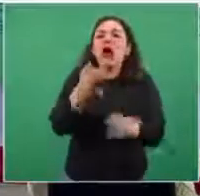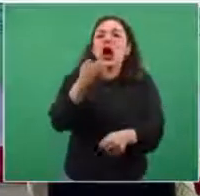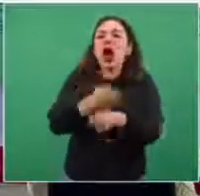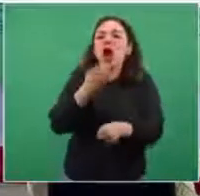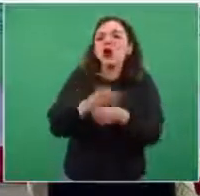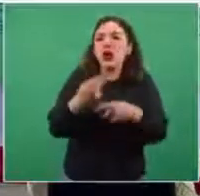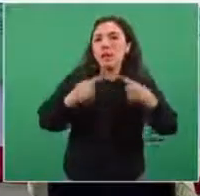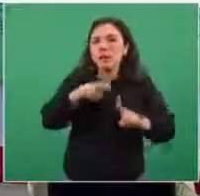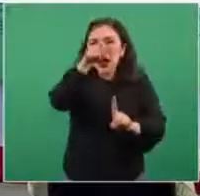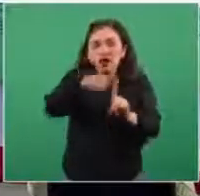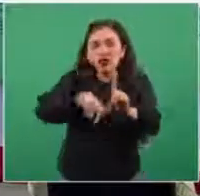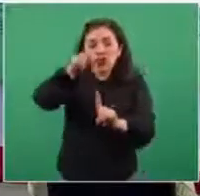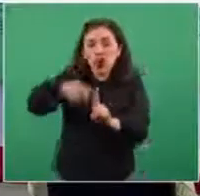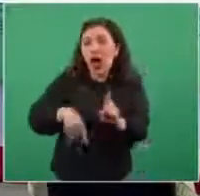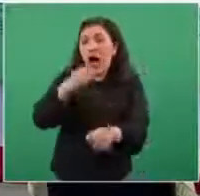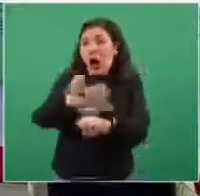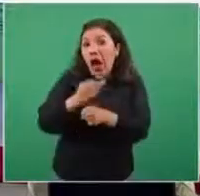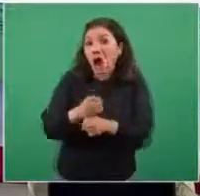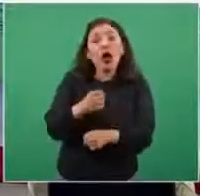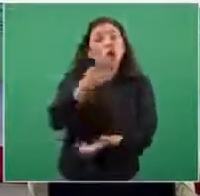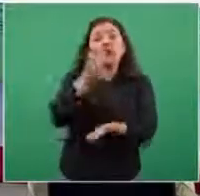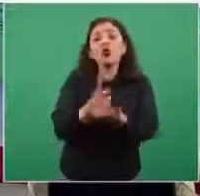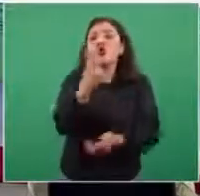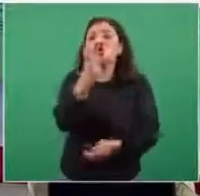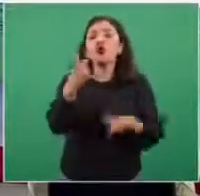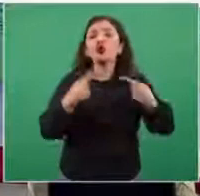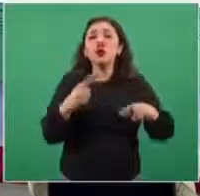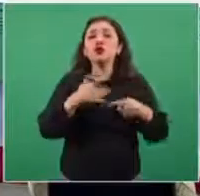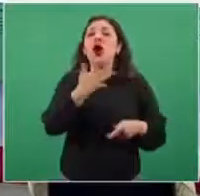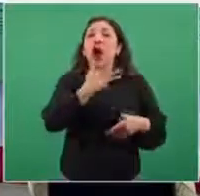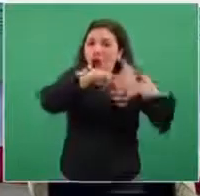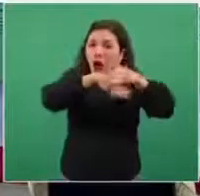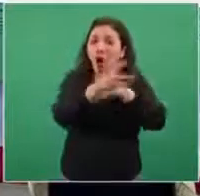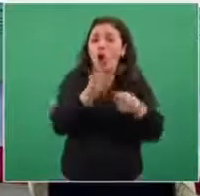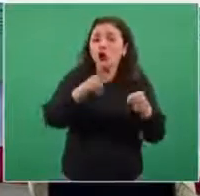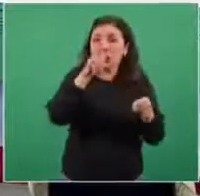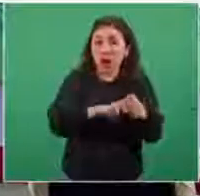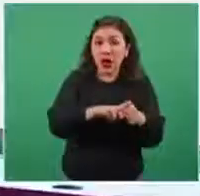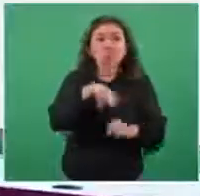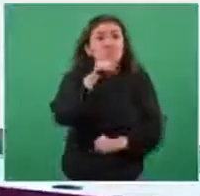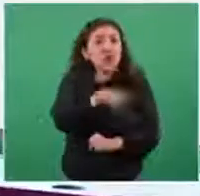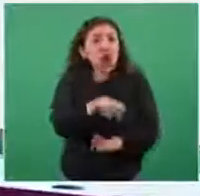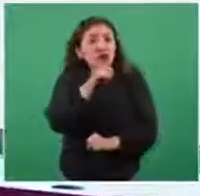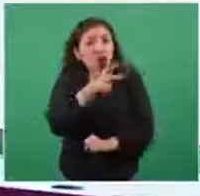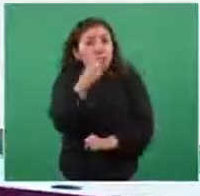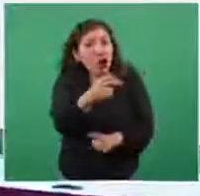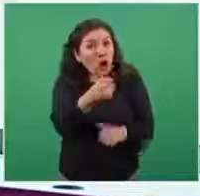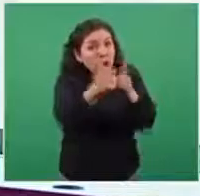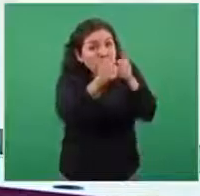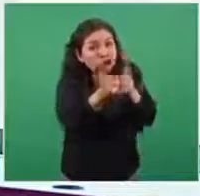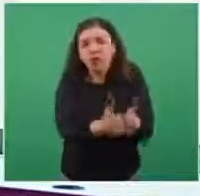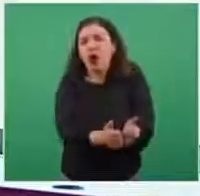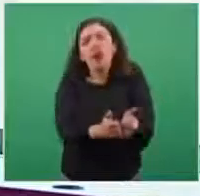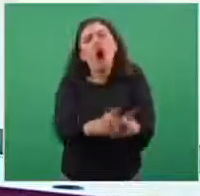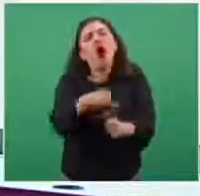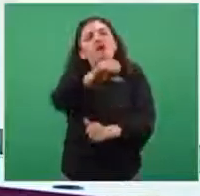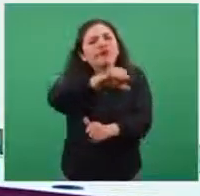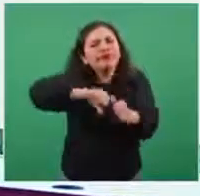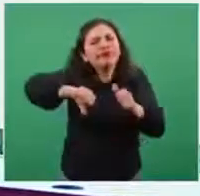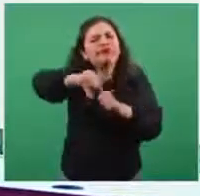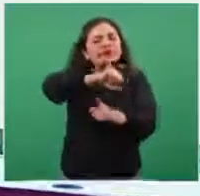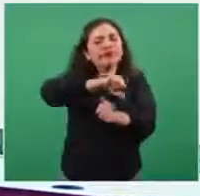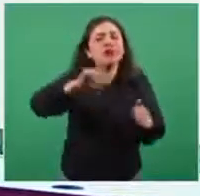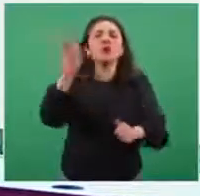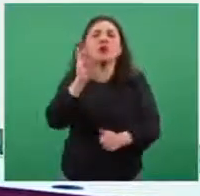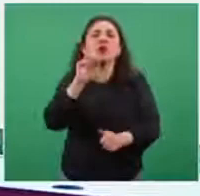Solamente dos personas en este momento están hospitalizadas. Tener en cuenta que no son las mismas dos, estas van cambiando porque cada día que se